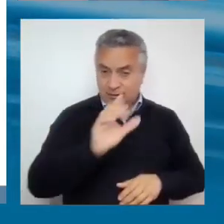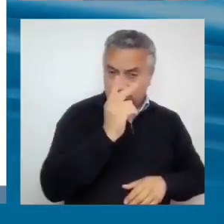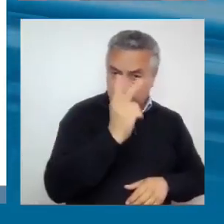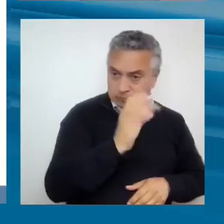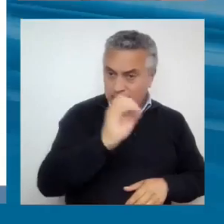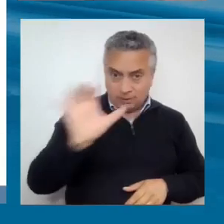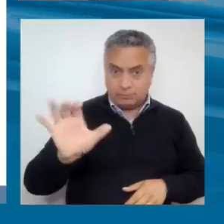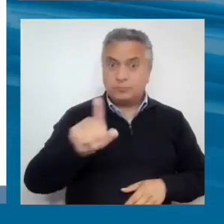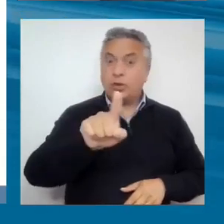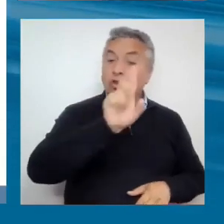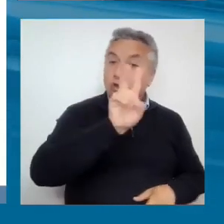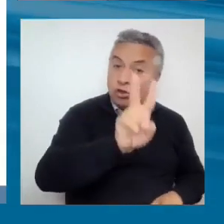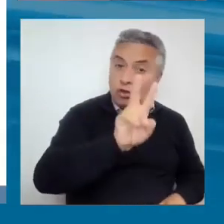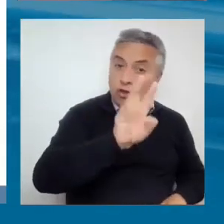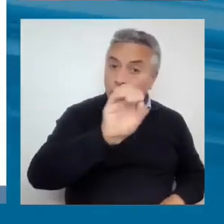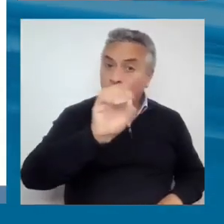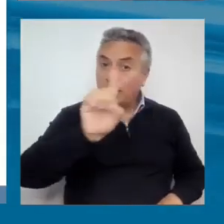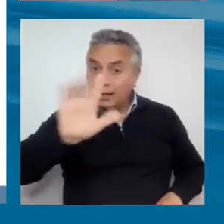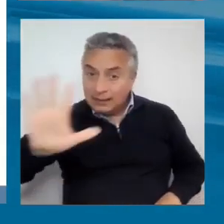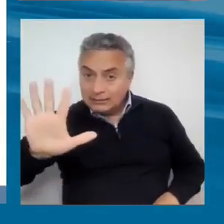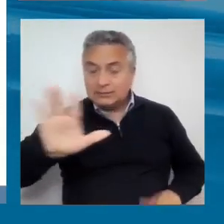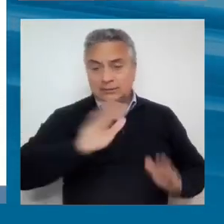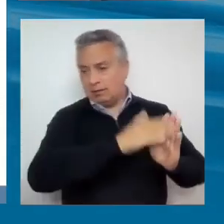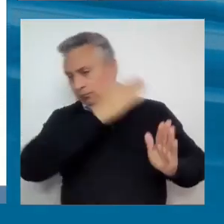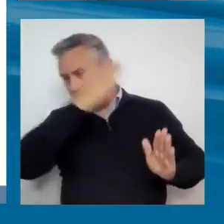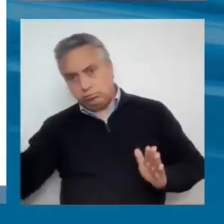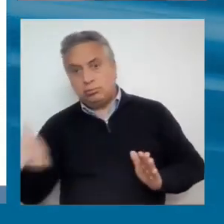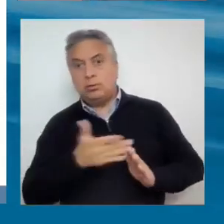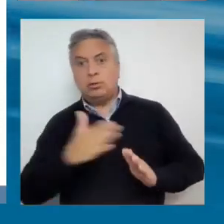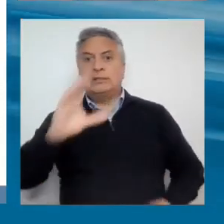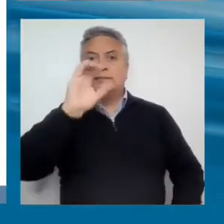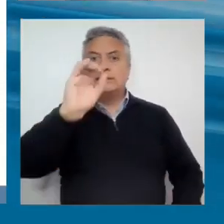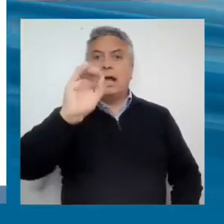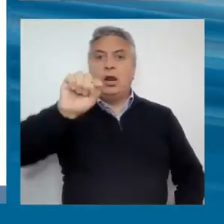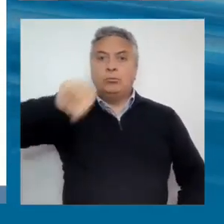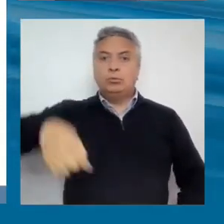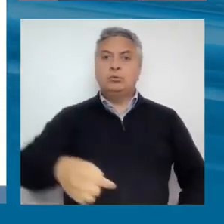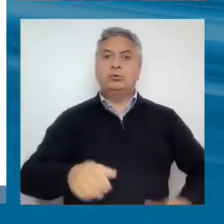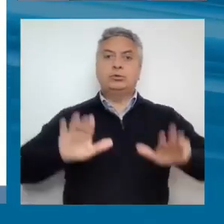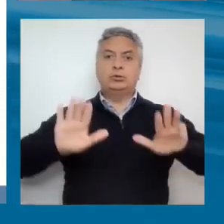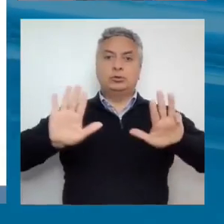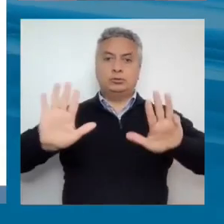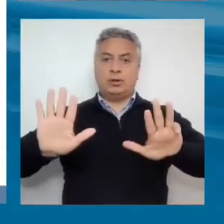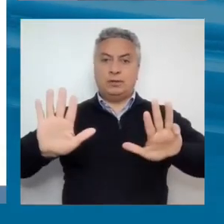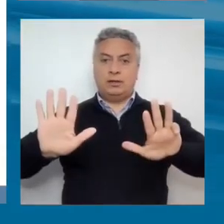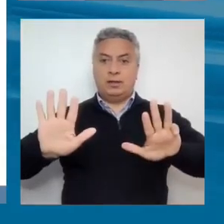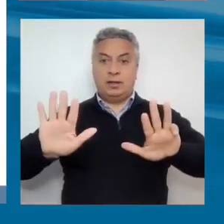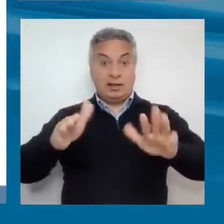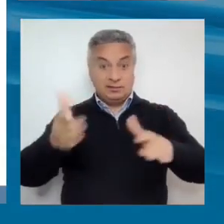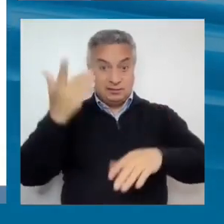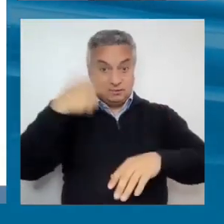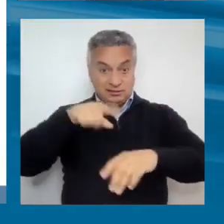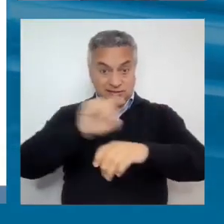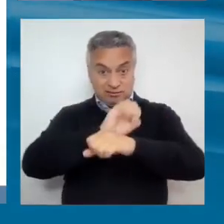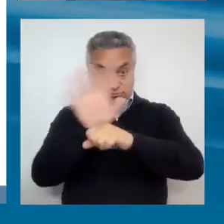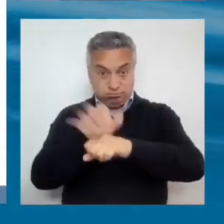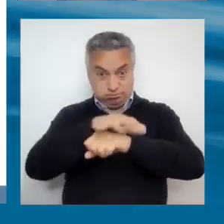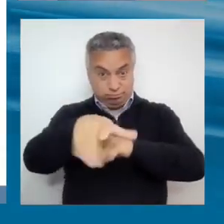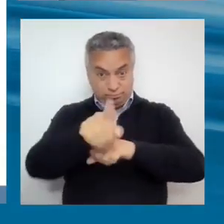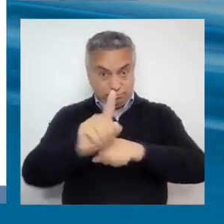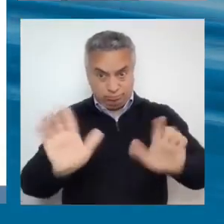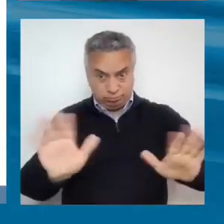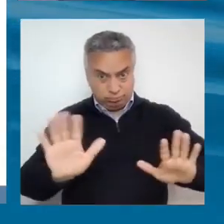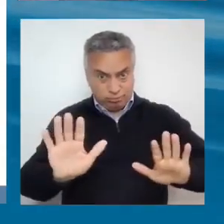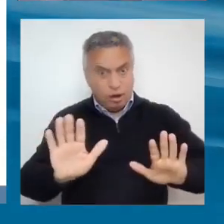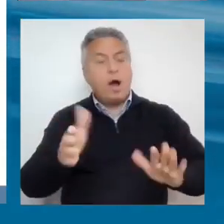24, 0.9. Y esto no es porque está ahí el shock pandémico del menos 6.9, porque hubo un rebote,